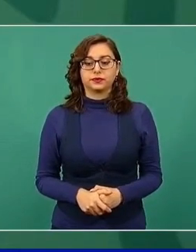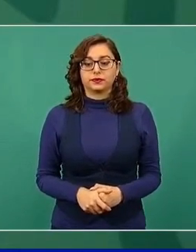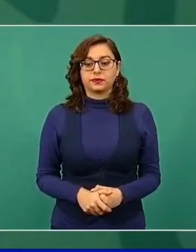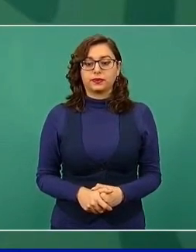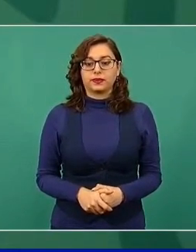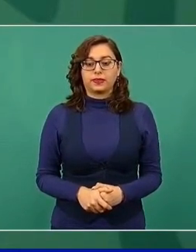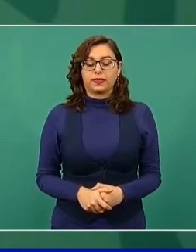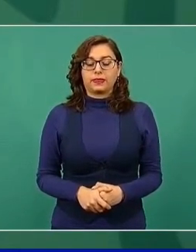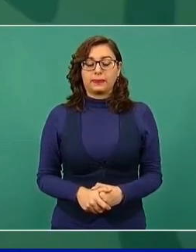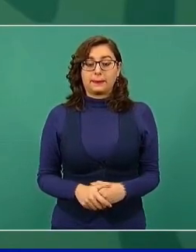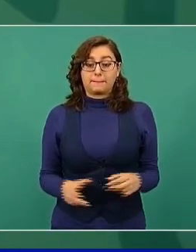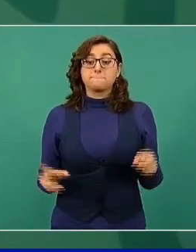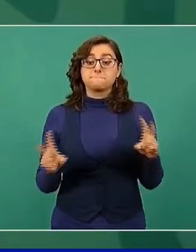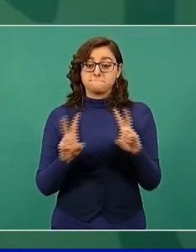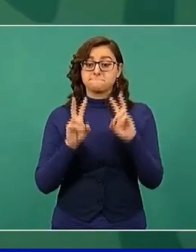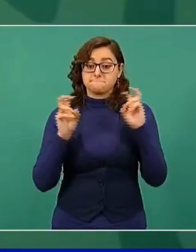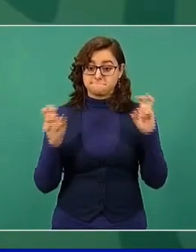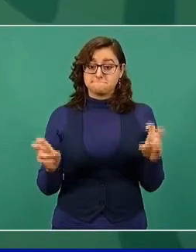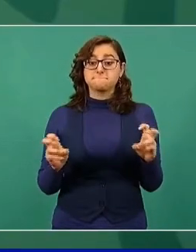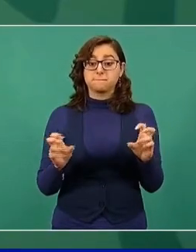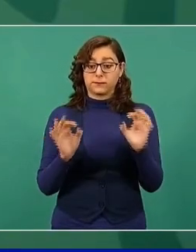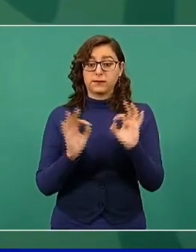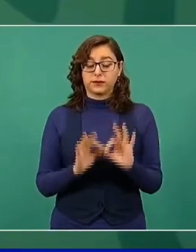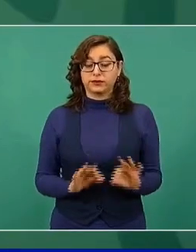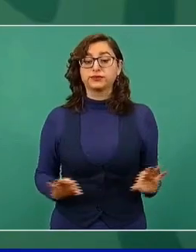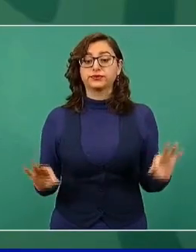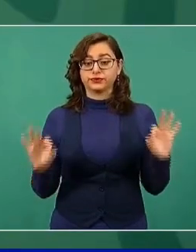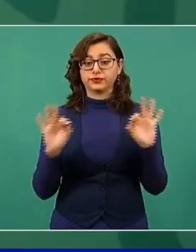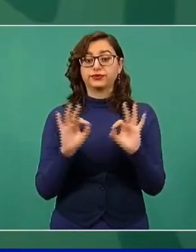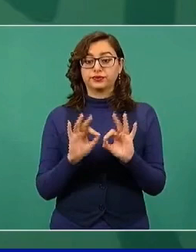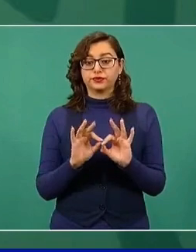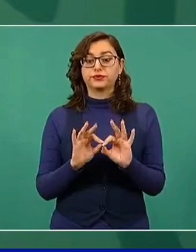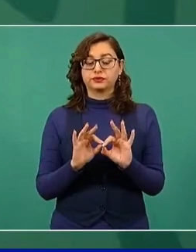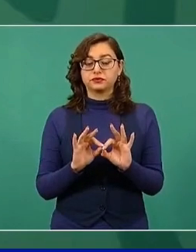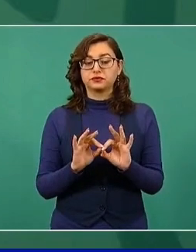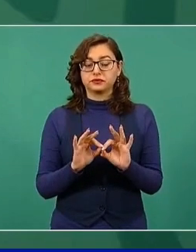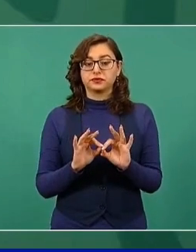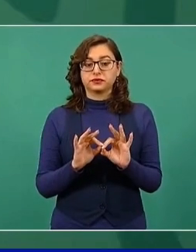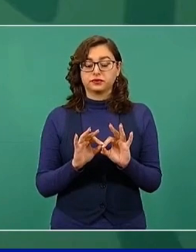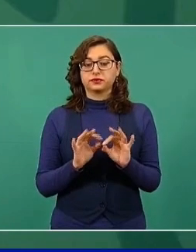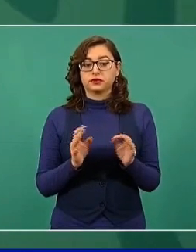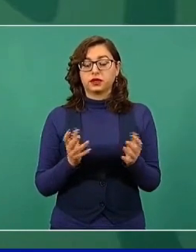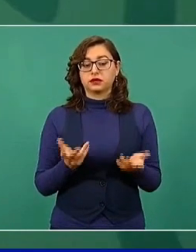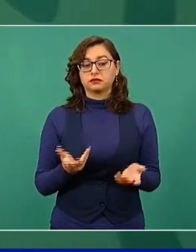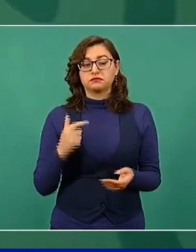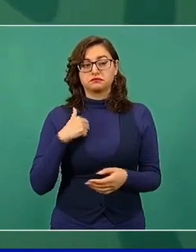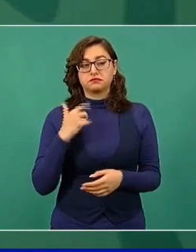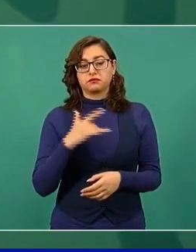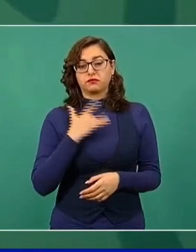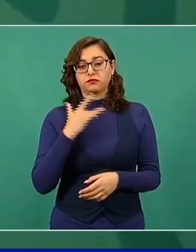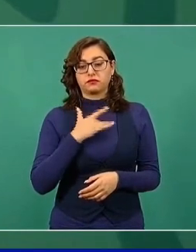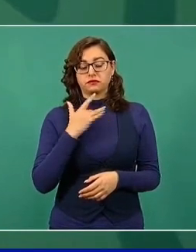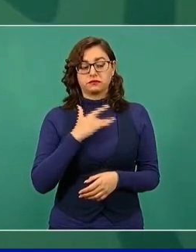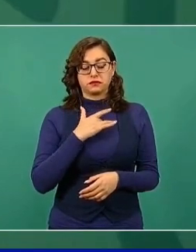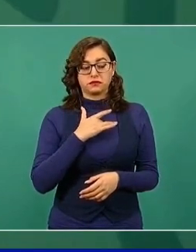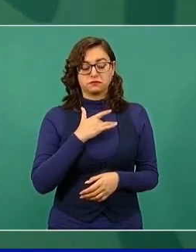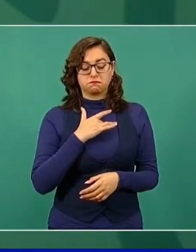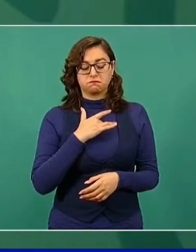que hasta ameritaría que Rogelio